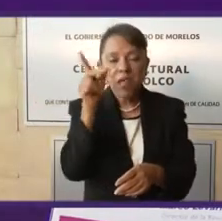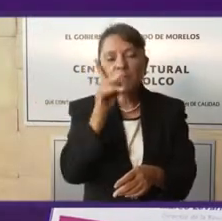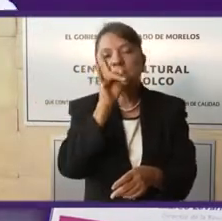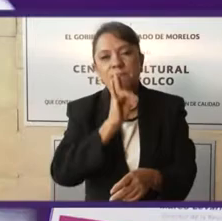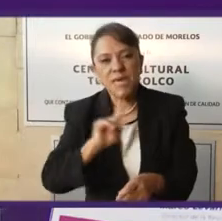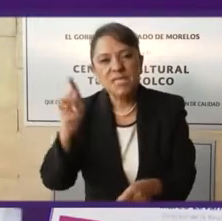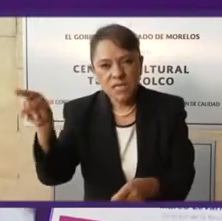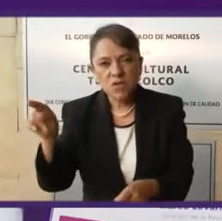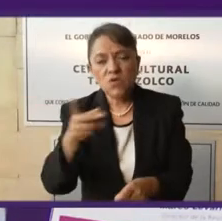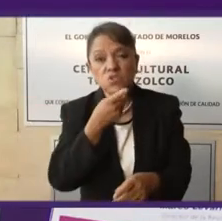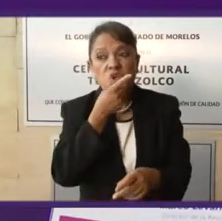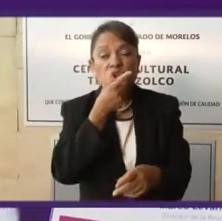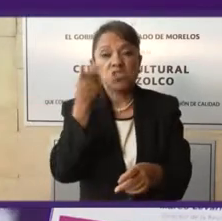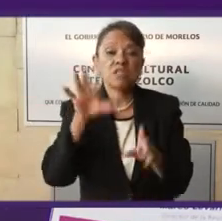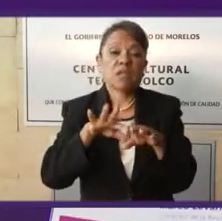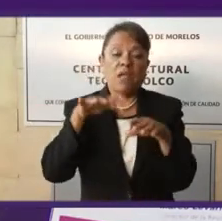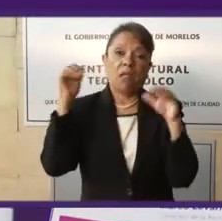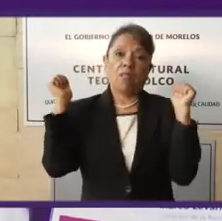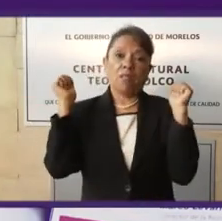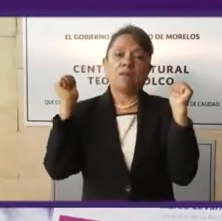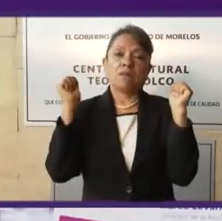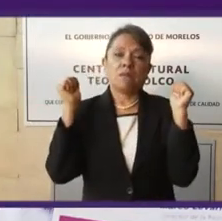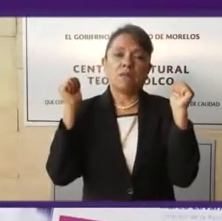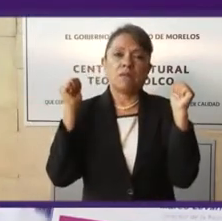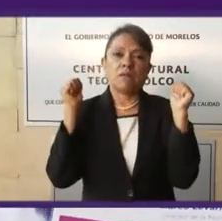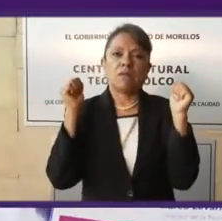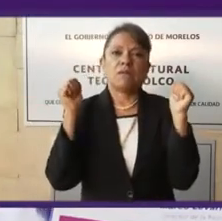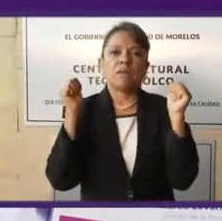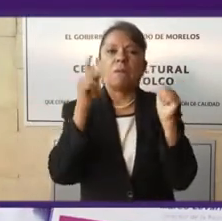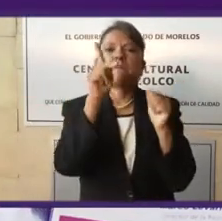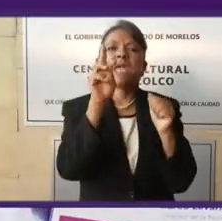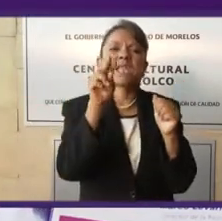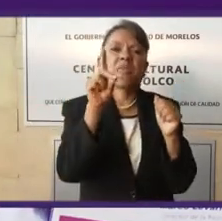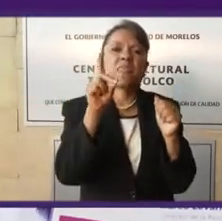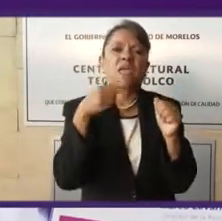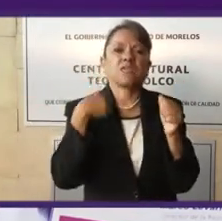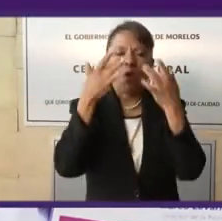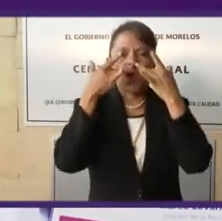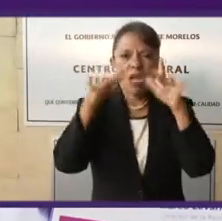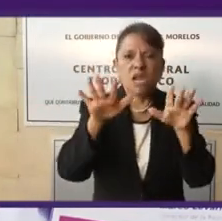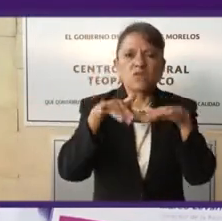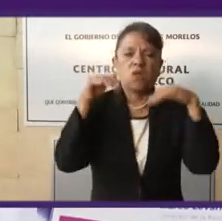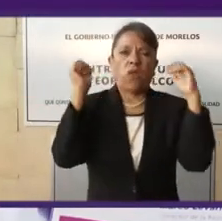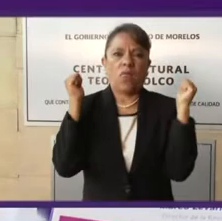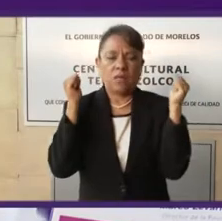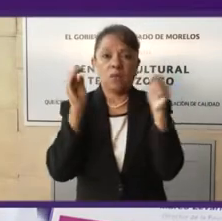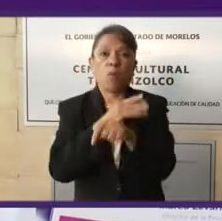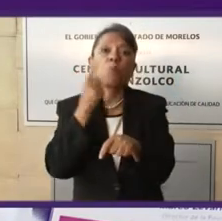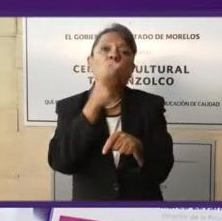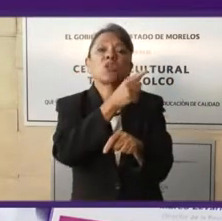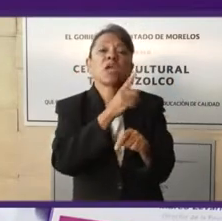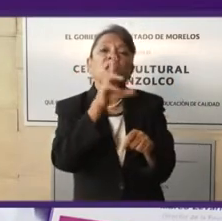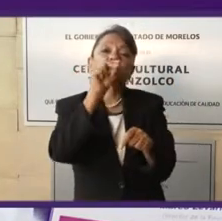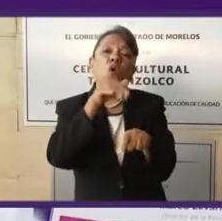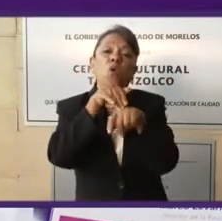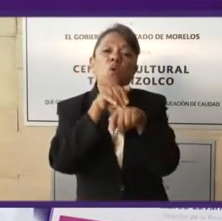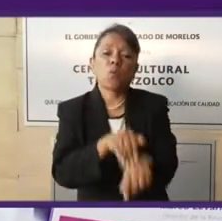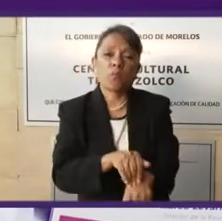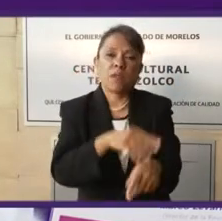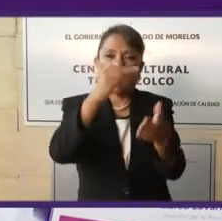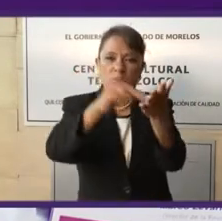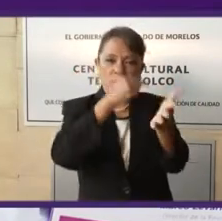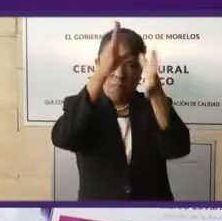que él se salió del PRD por el Pacto por México, es absolutamente falso, cuando se firmó y se hizo público que iba a firmarse hasta